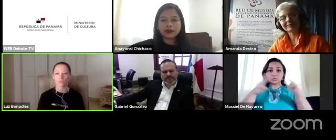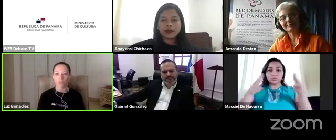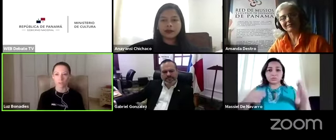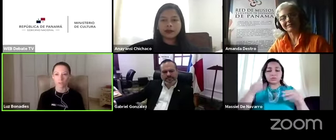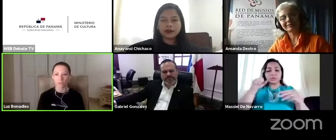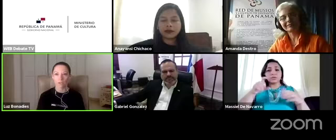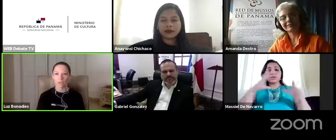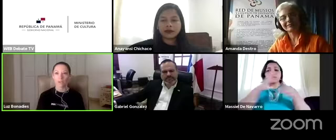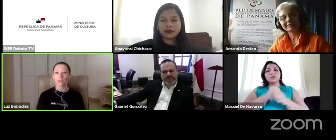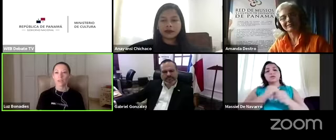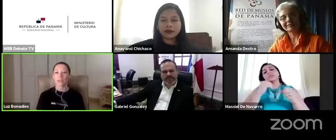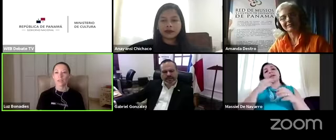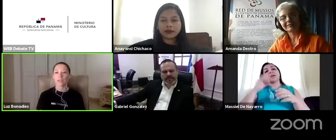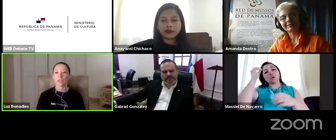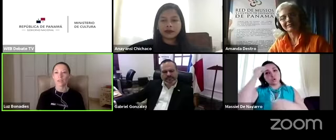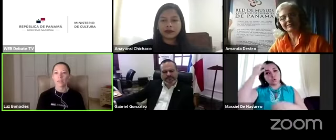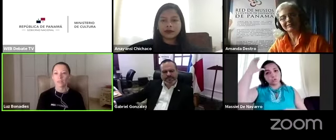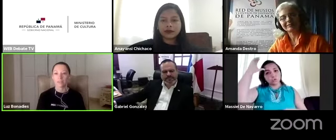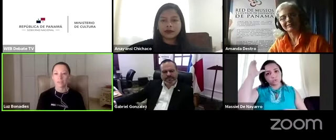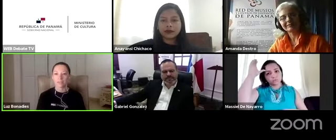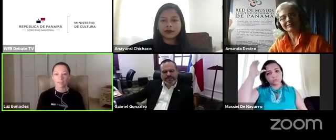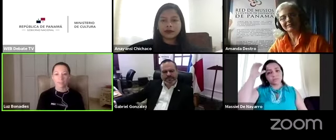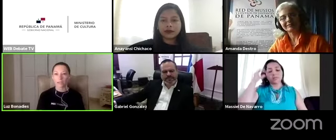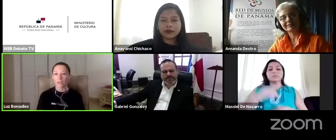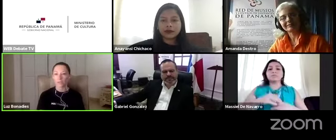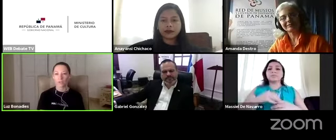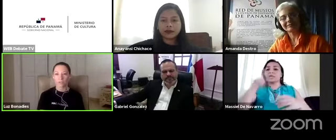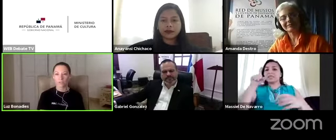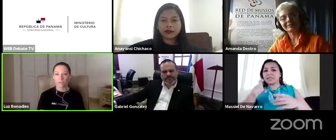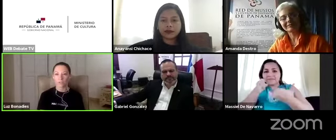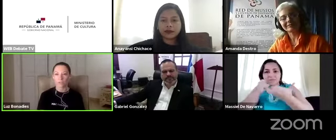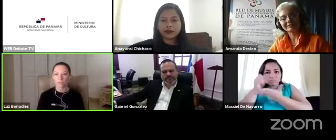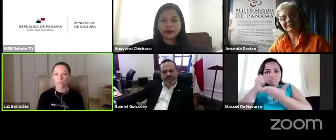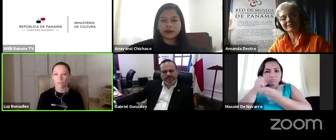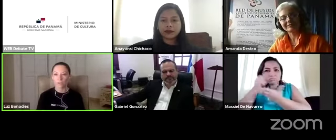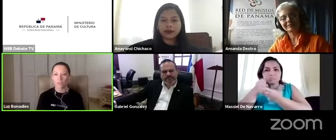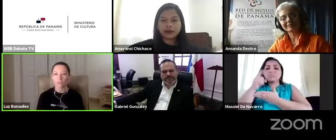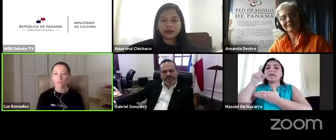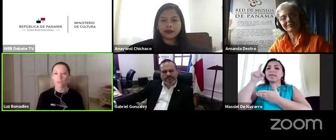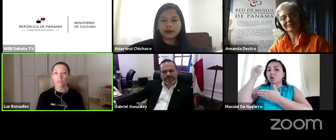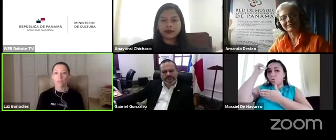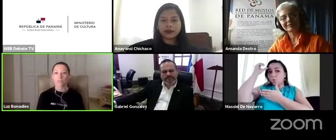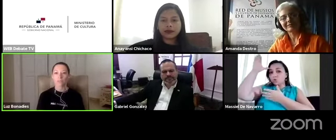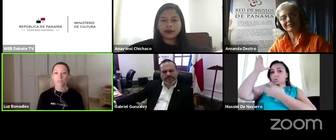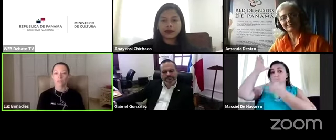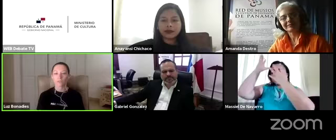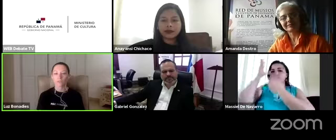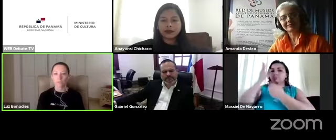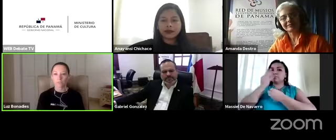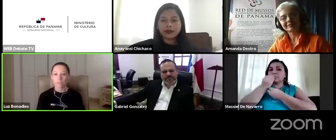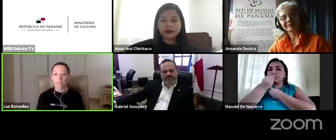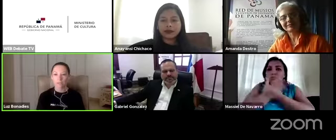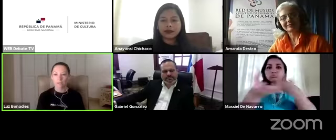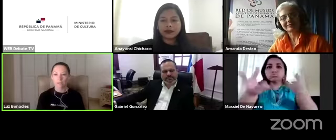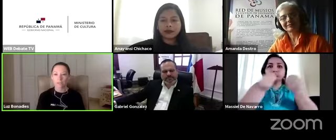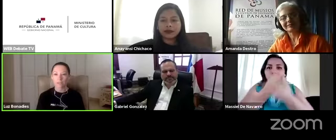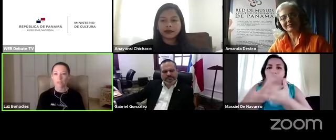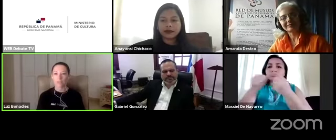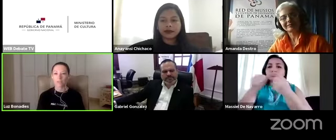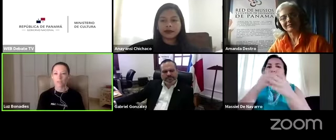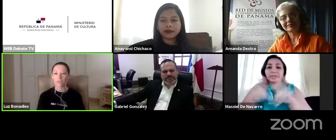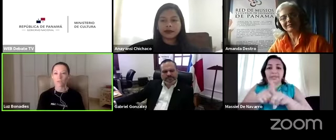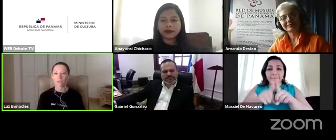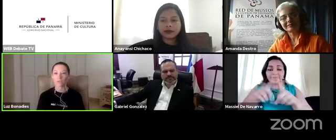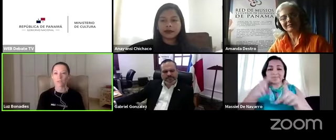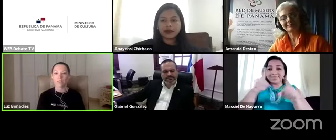conocimiento, la investigación y la divulgación de ese conocimiento, la expansión de perspectivas y